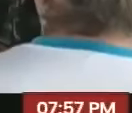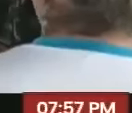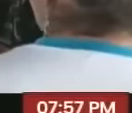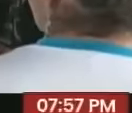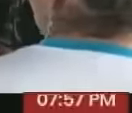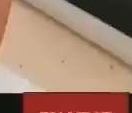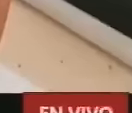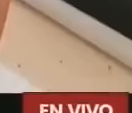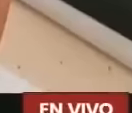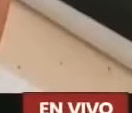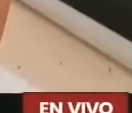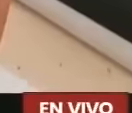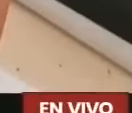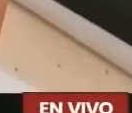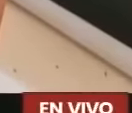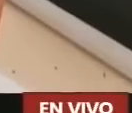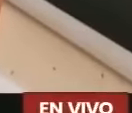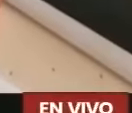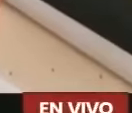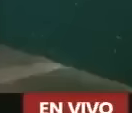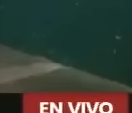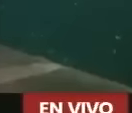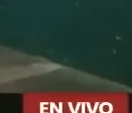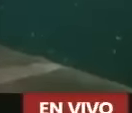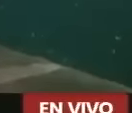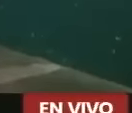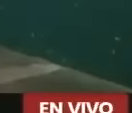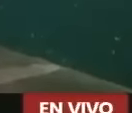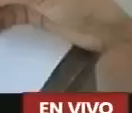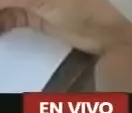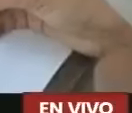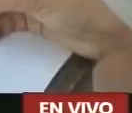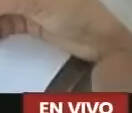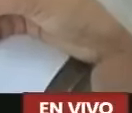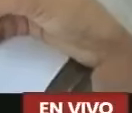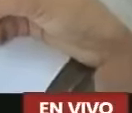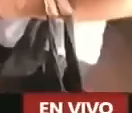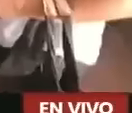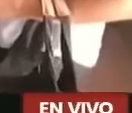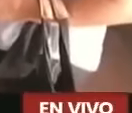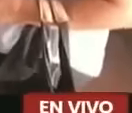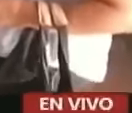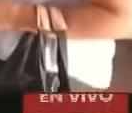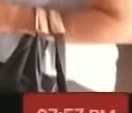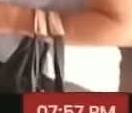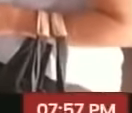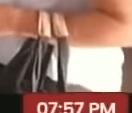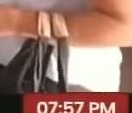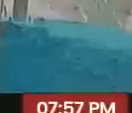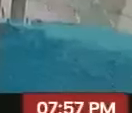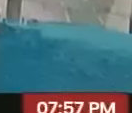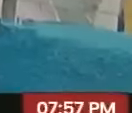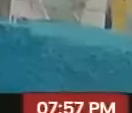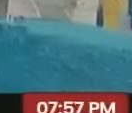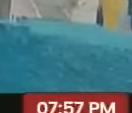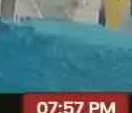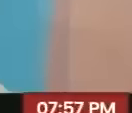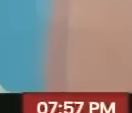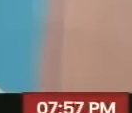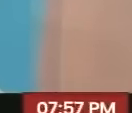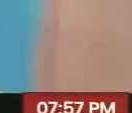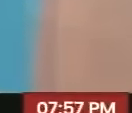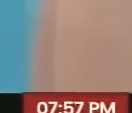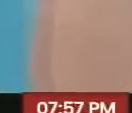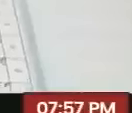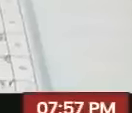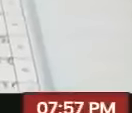Nosotros De forma inédita Estamos Eligiendo Nuestros propios Proyectos Compitiendo Que el poder popular Elija